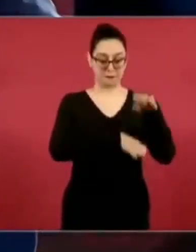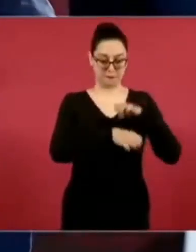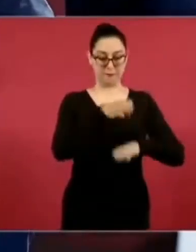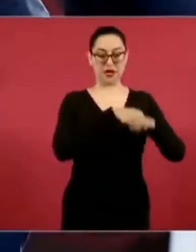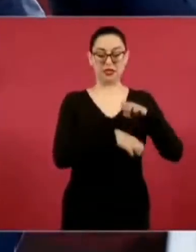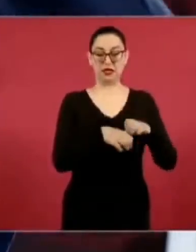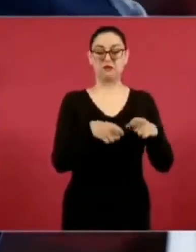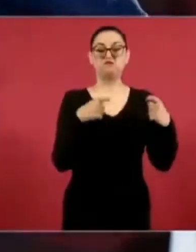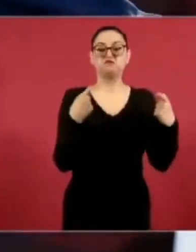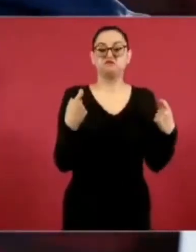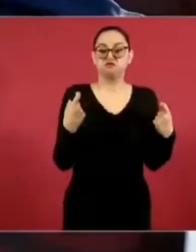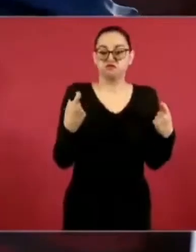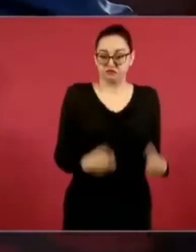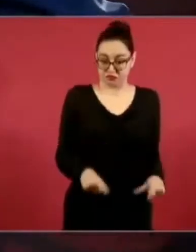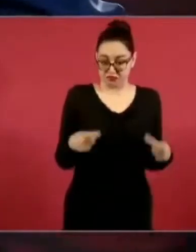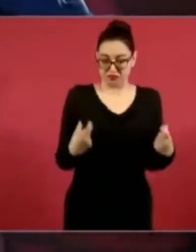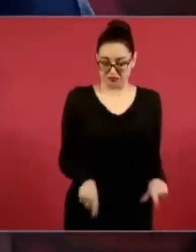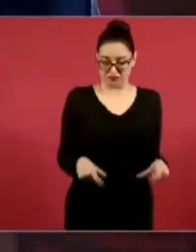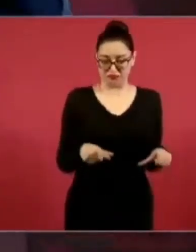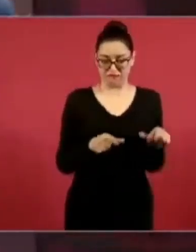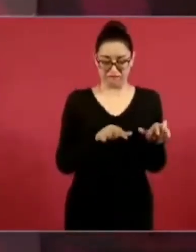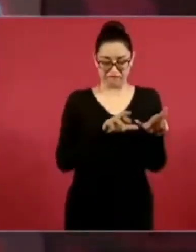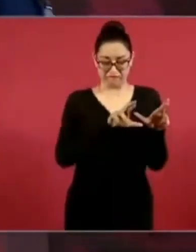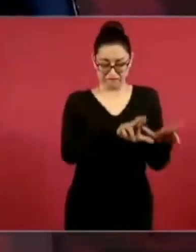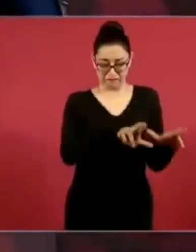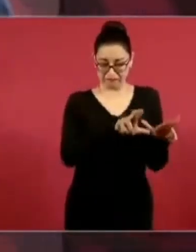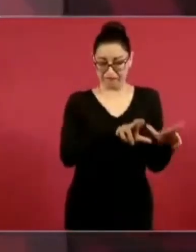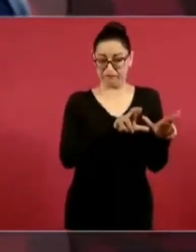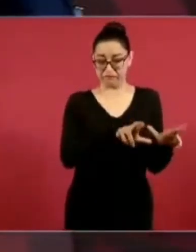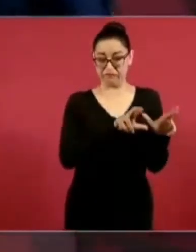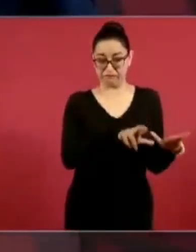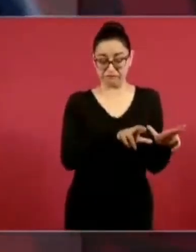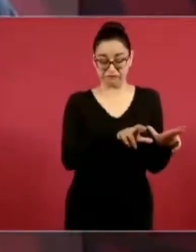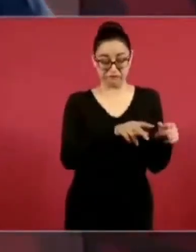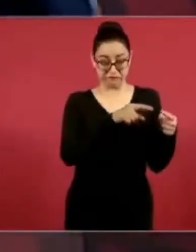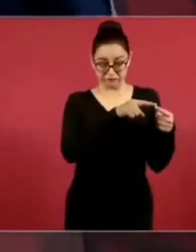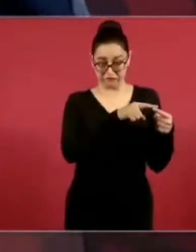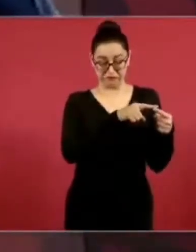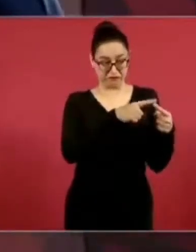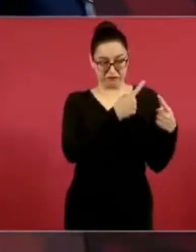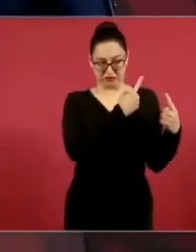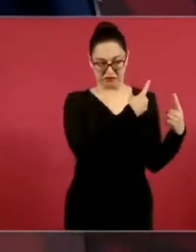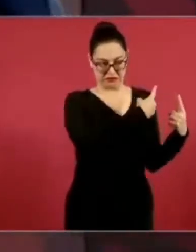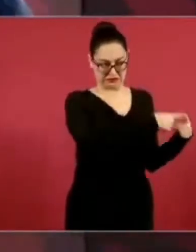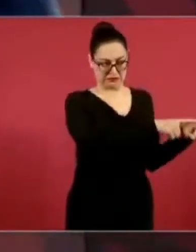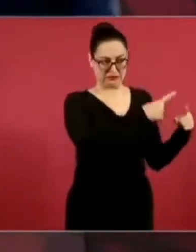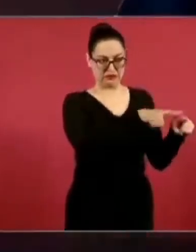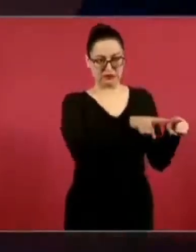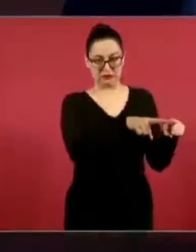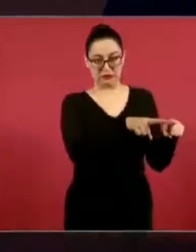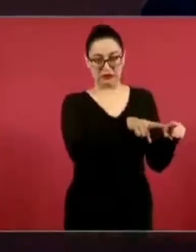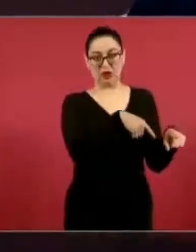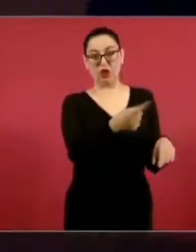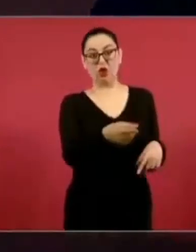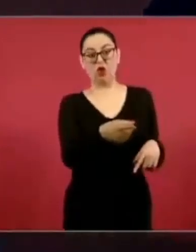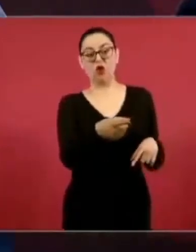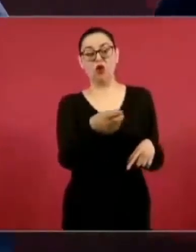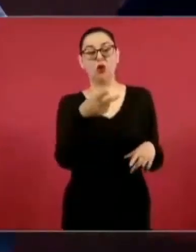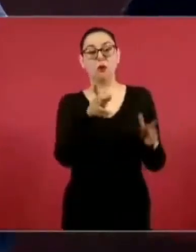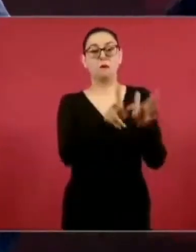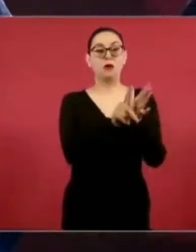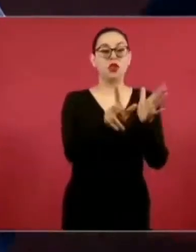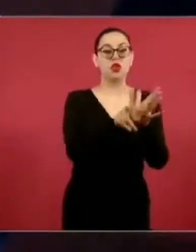las dueñas o los dueños de los principales medios